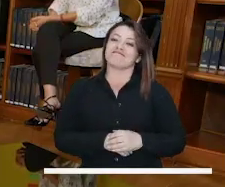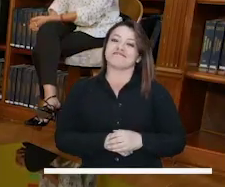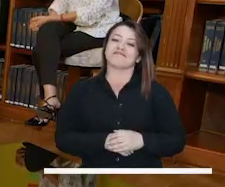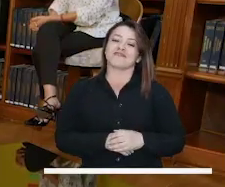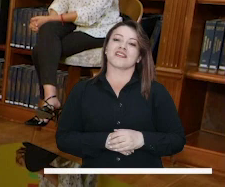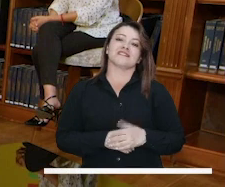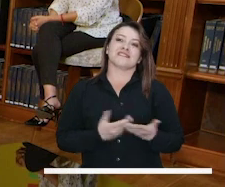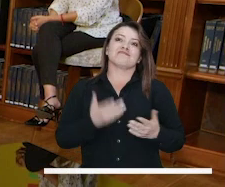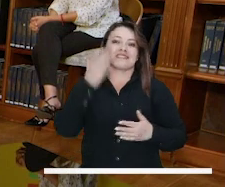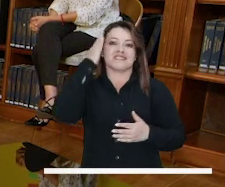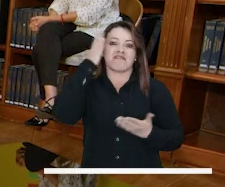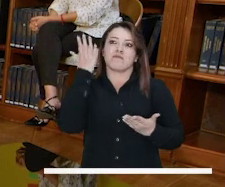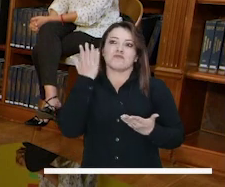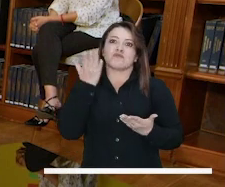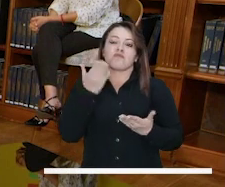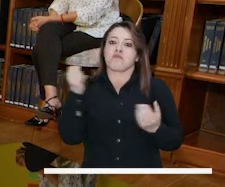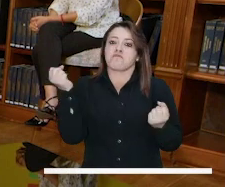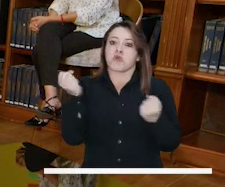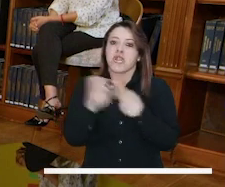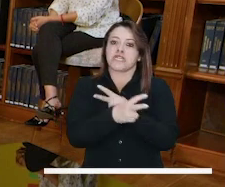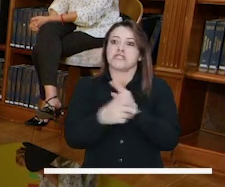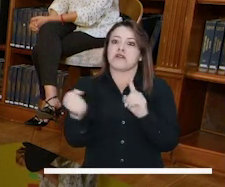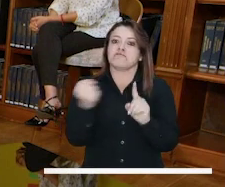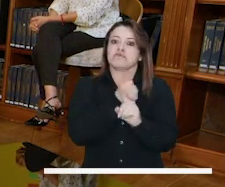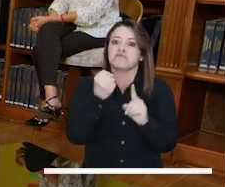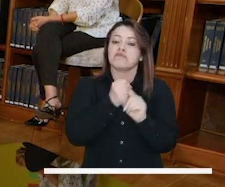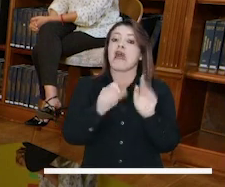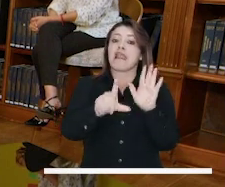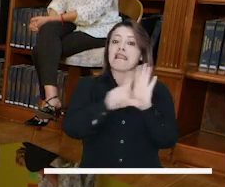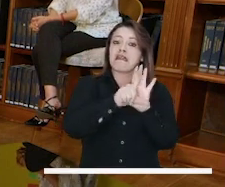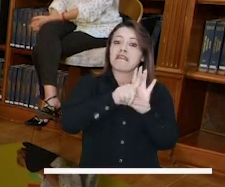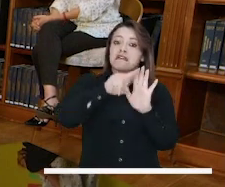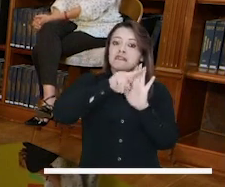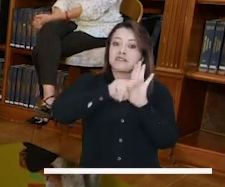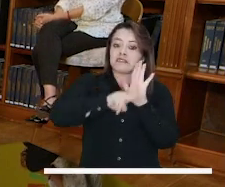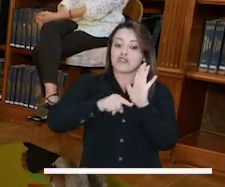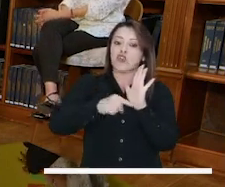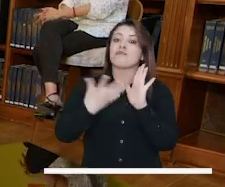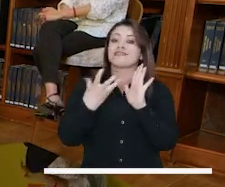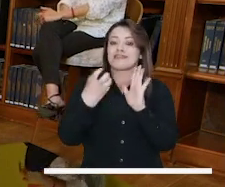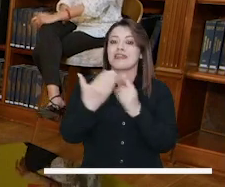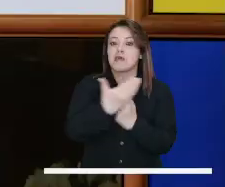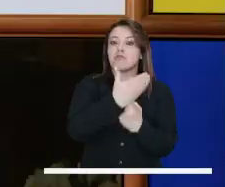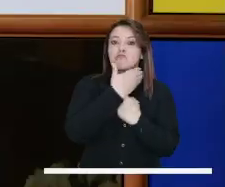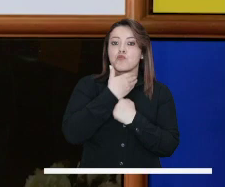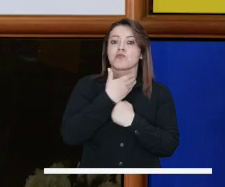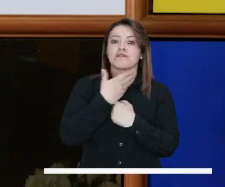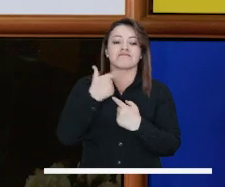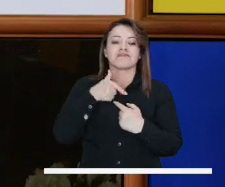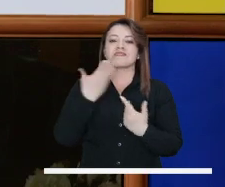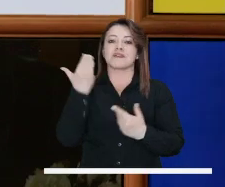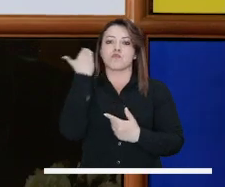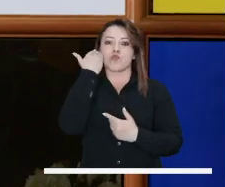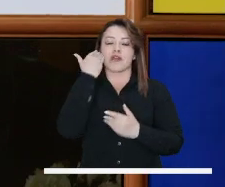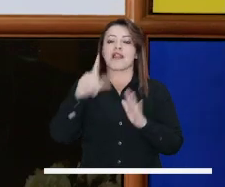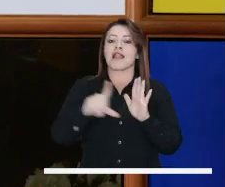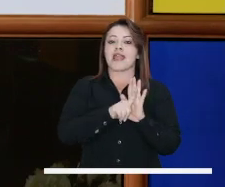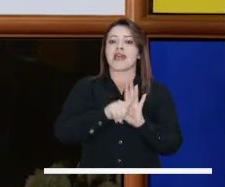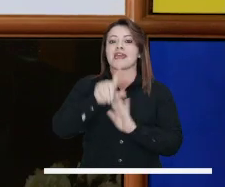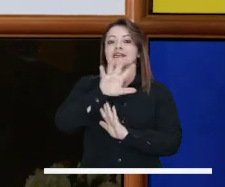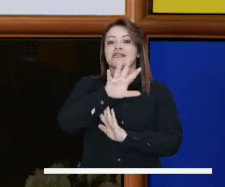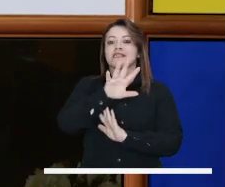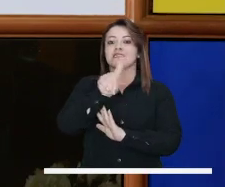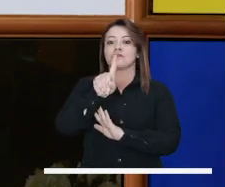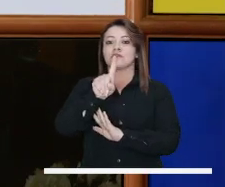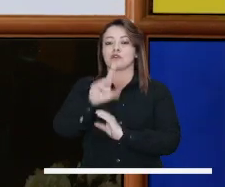que estamos viviendo hoy en día, especialmente en estos casos que van quedando en la impunidad. Hay varias leyes que de alguna forma